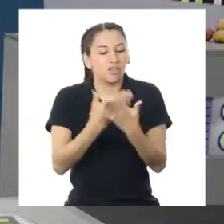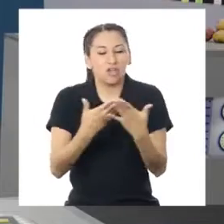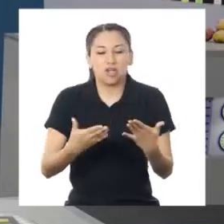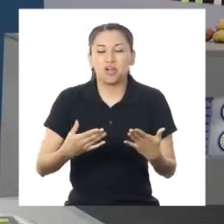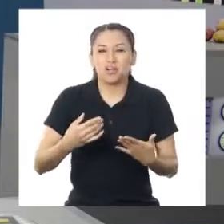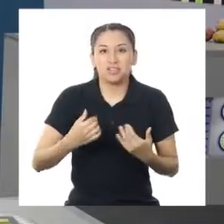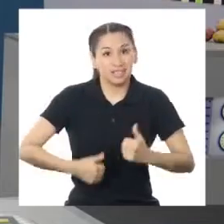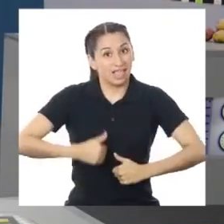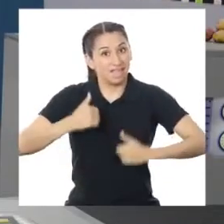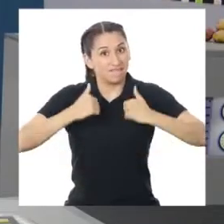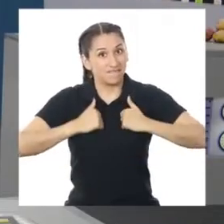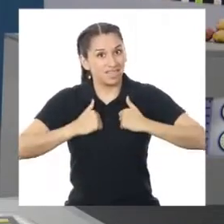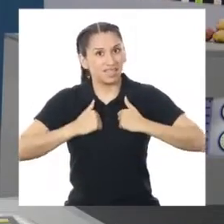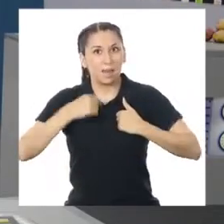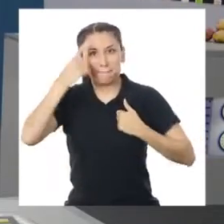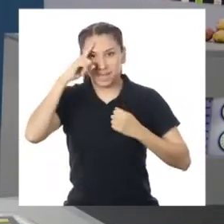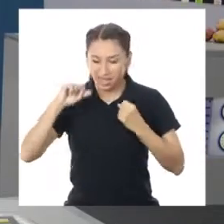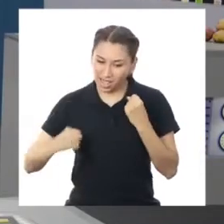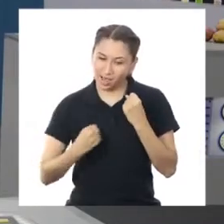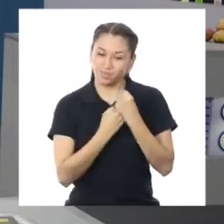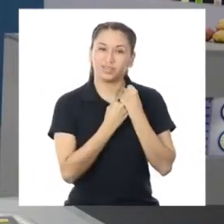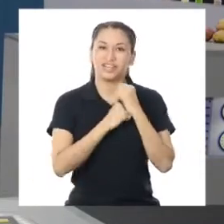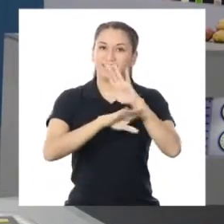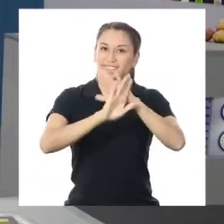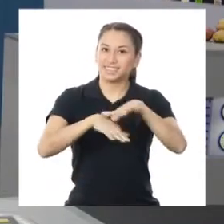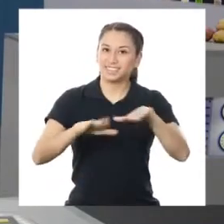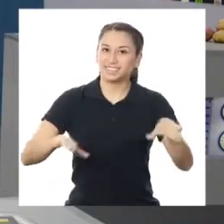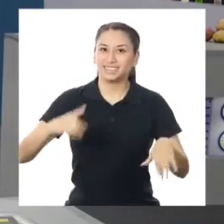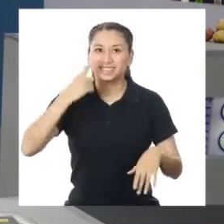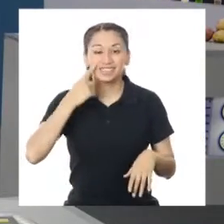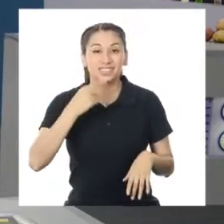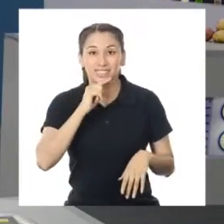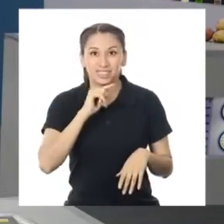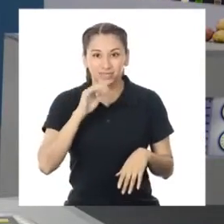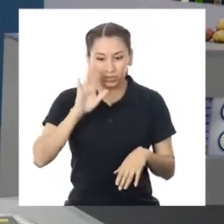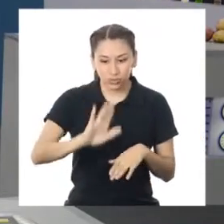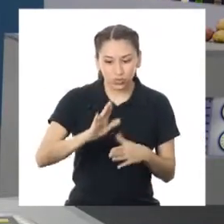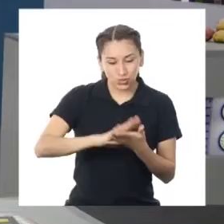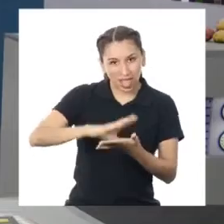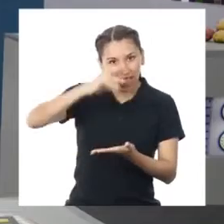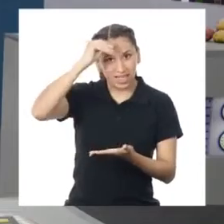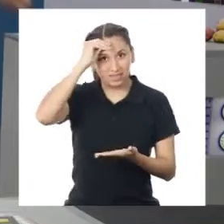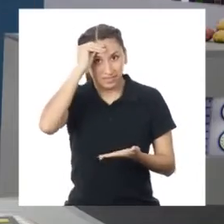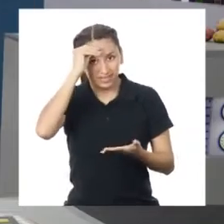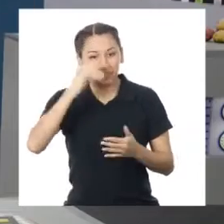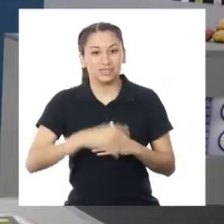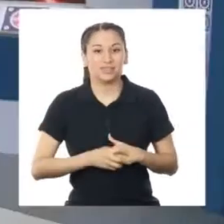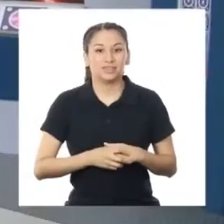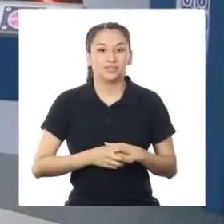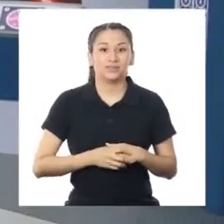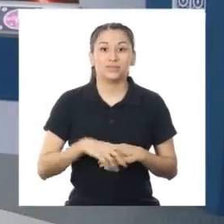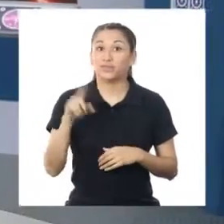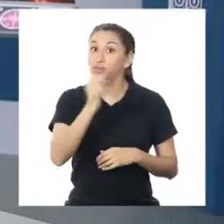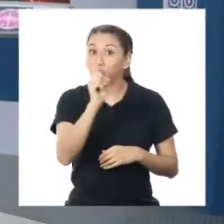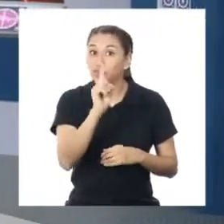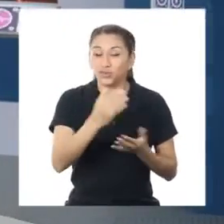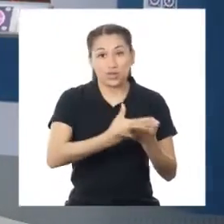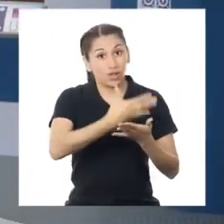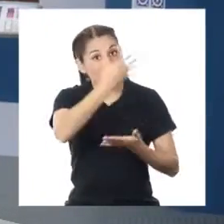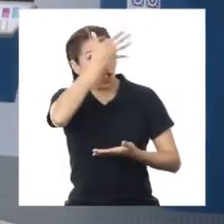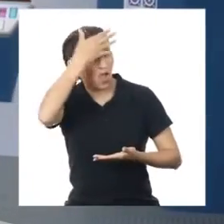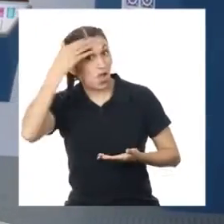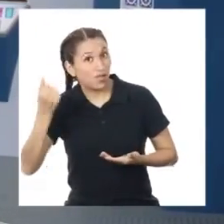vida cotidiana para apoyar a nuestras niñas y niños en su aprendizaje. No